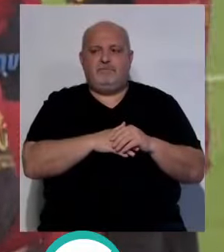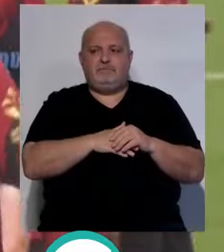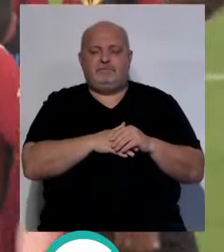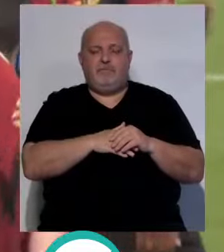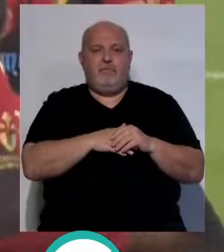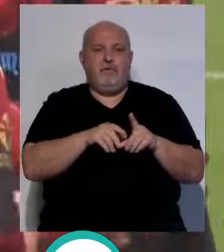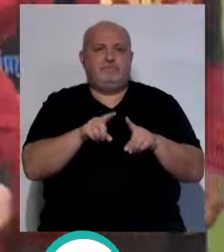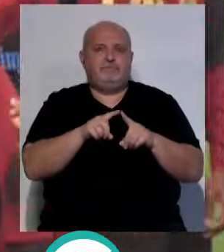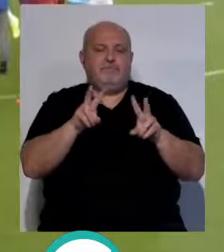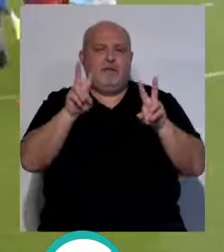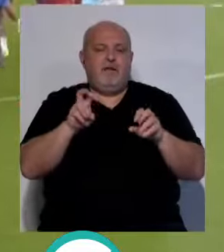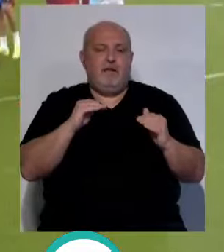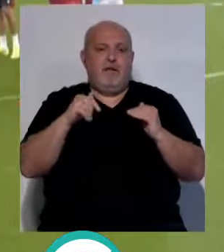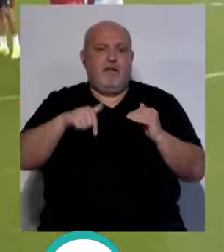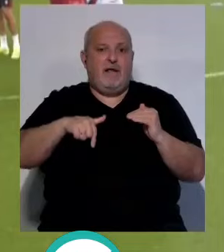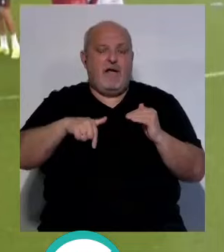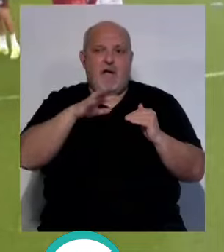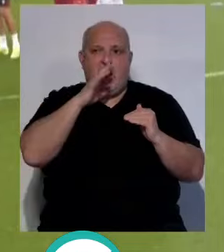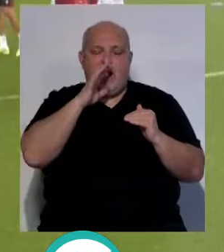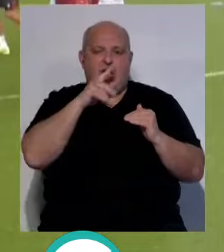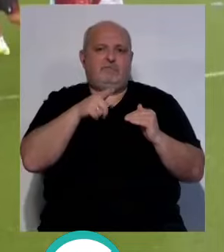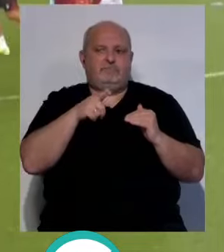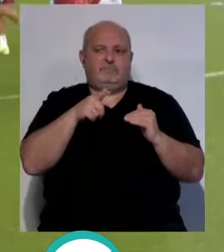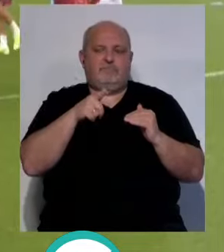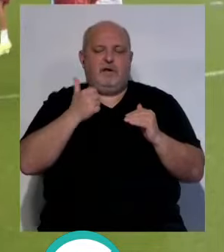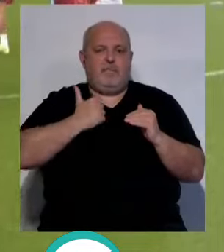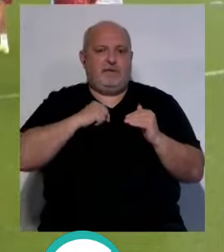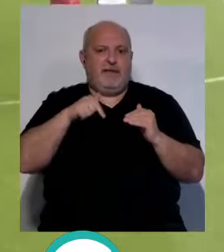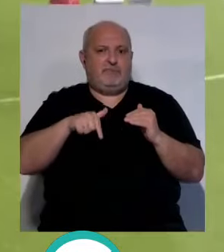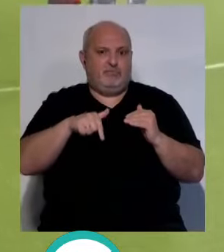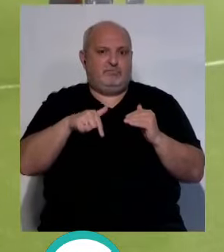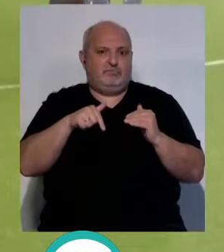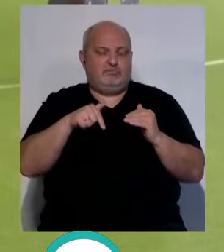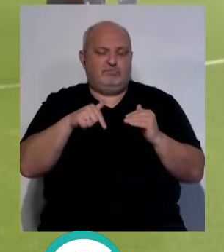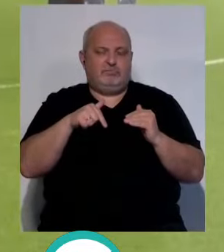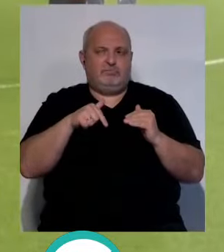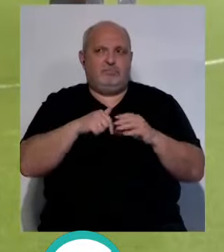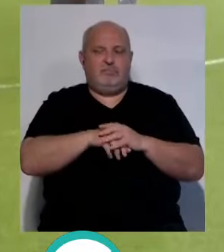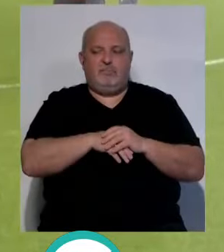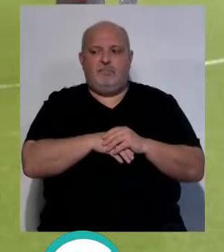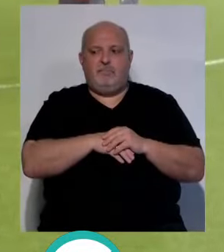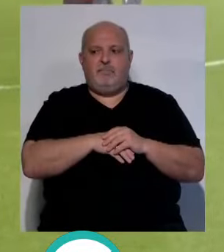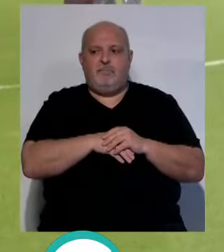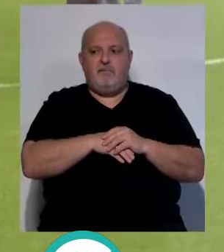es un buen momento para aprovechar esa... Eso, ya hubo un esfuerzo.